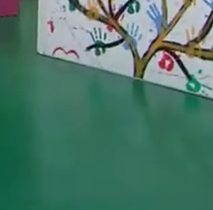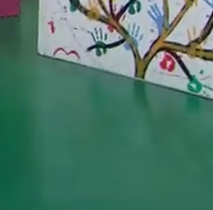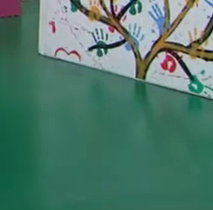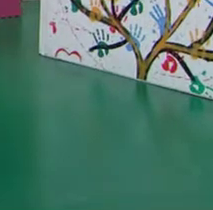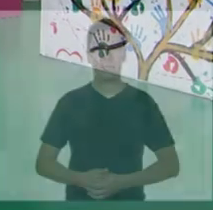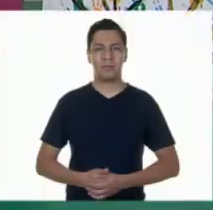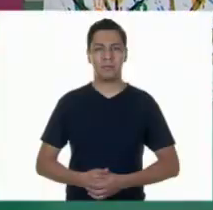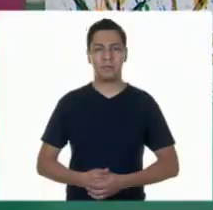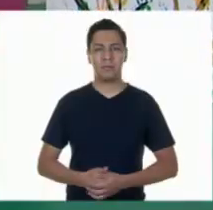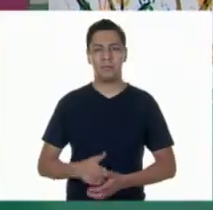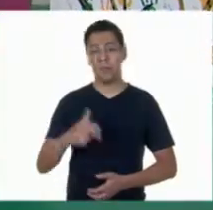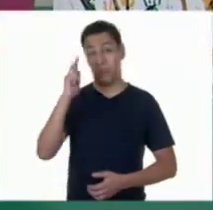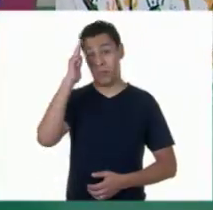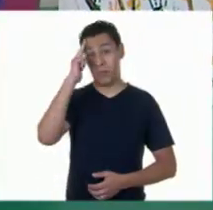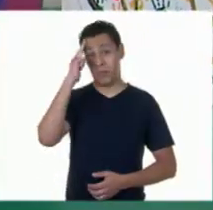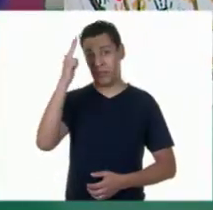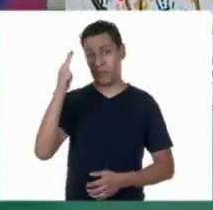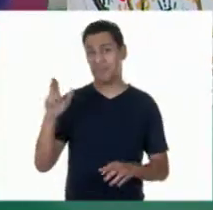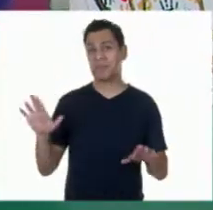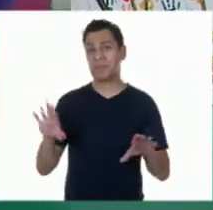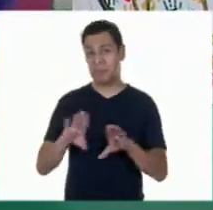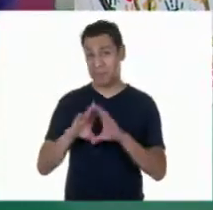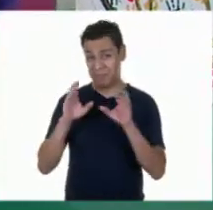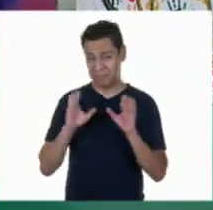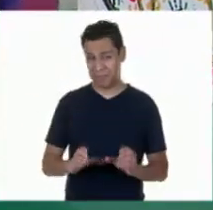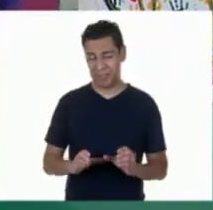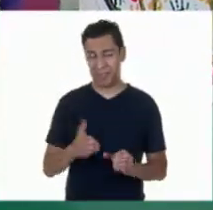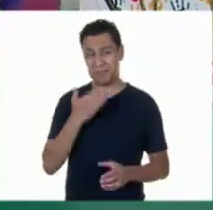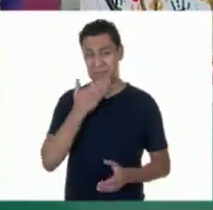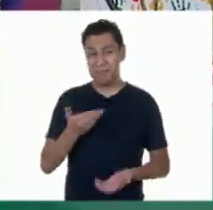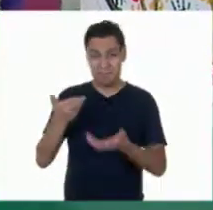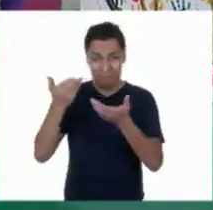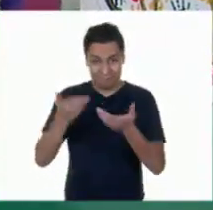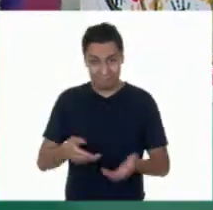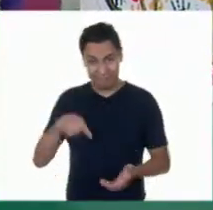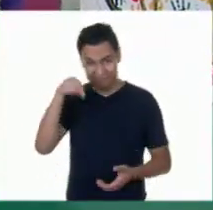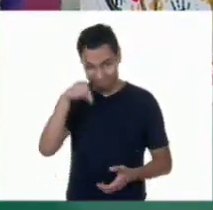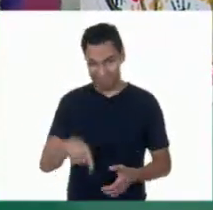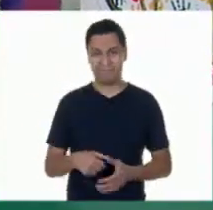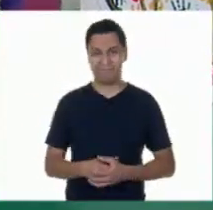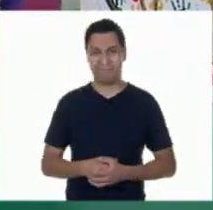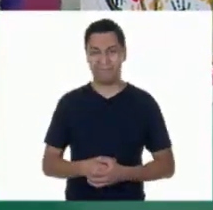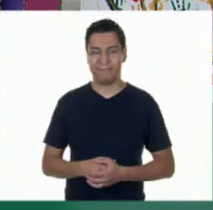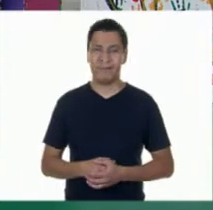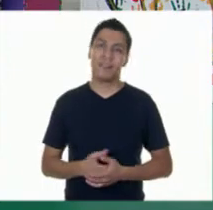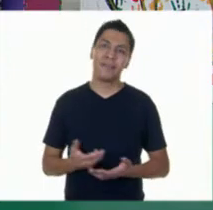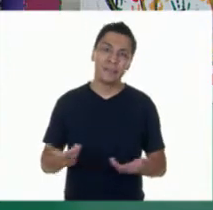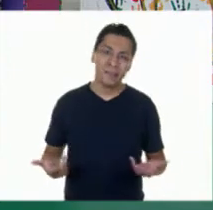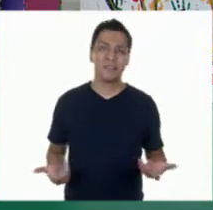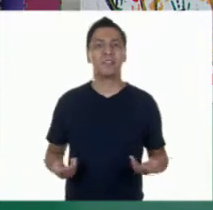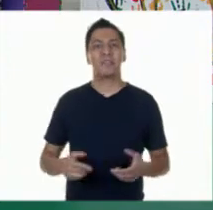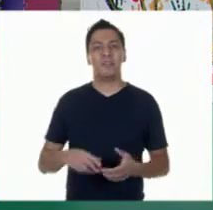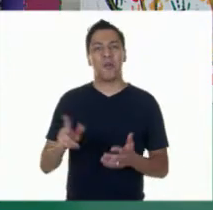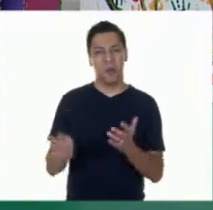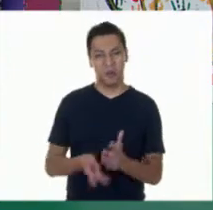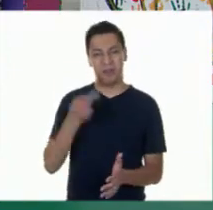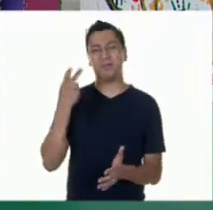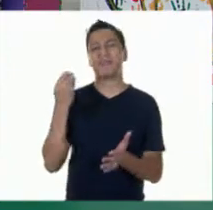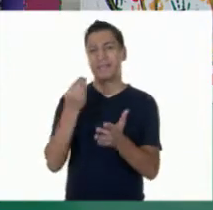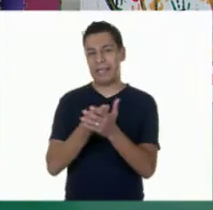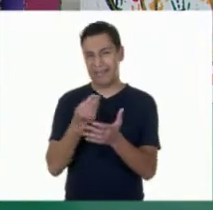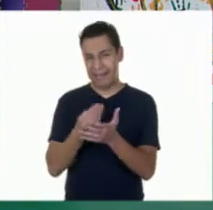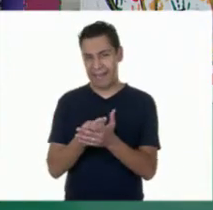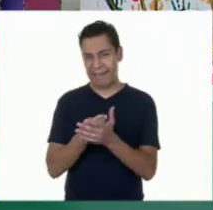¡Hola niños y niños! ¿Cómo están? Bienvenidos a Aprenden Casa 3, a un espacio más de educación